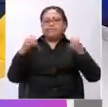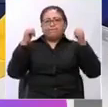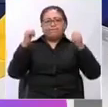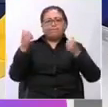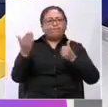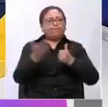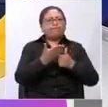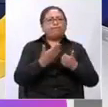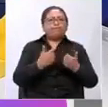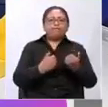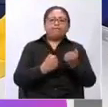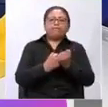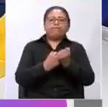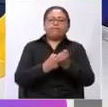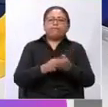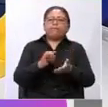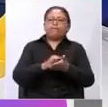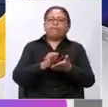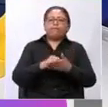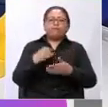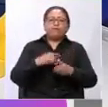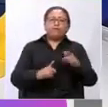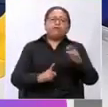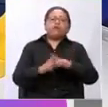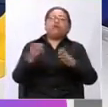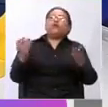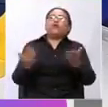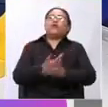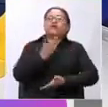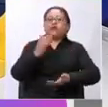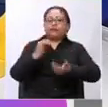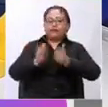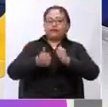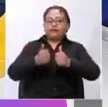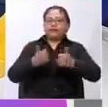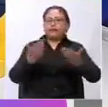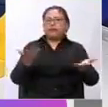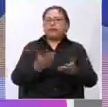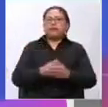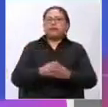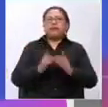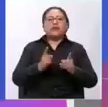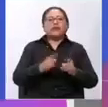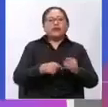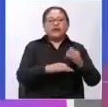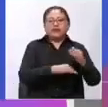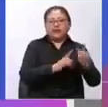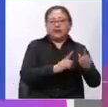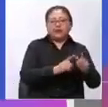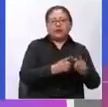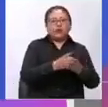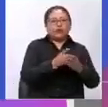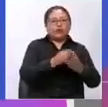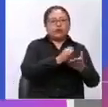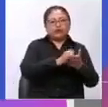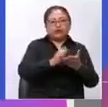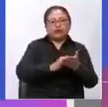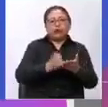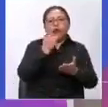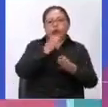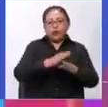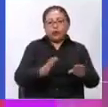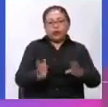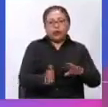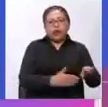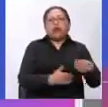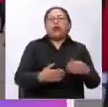nos han podido colaborar y a raíz de eso nace un nuevo concurso. Con en base a estos documentos escritos por niños, hemos realizado un